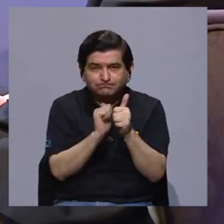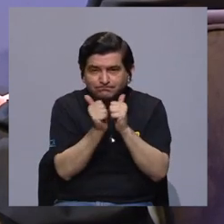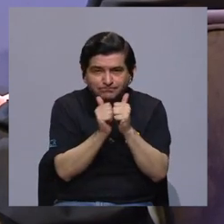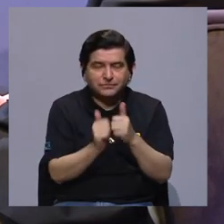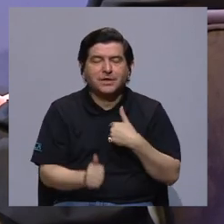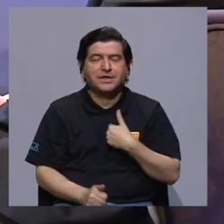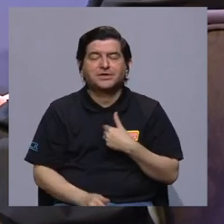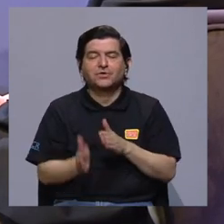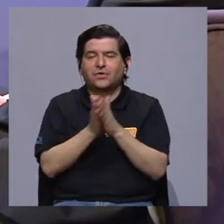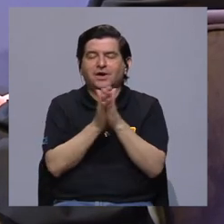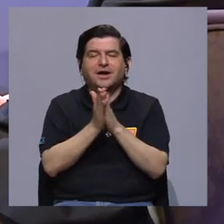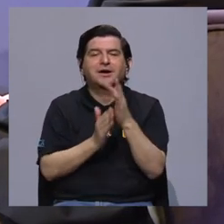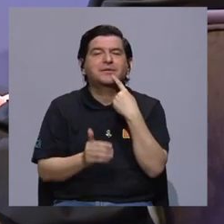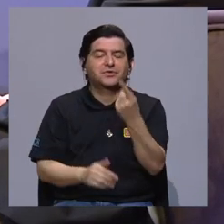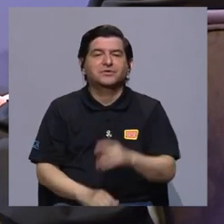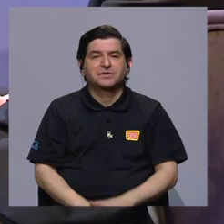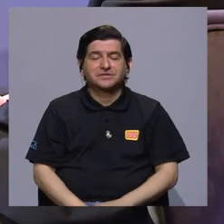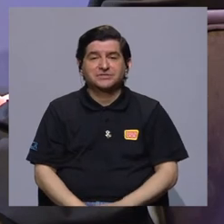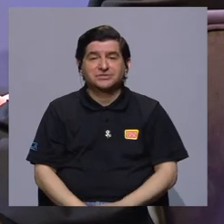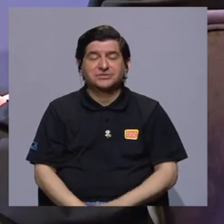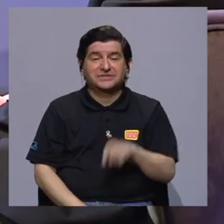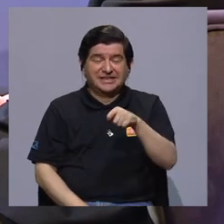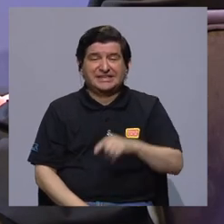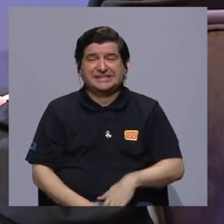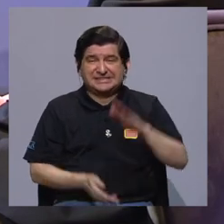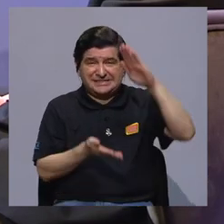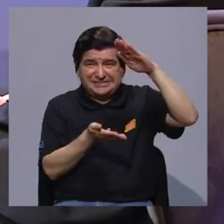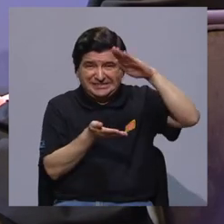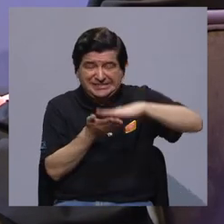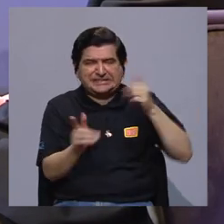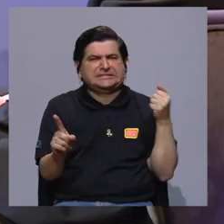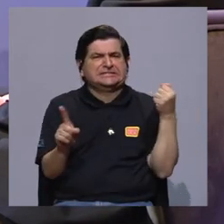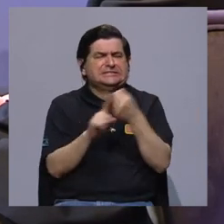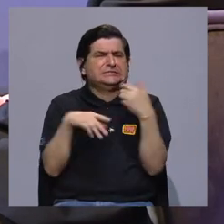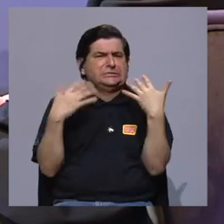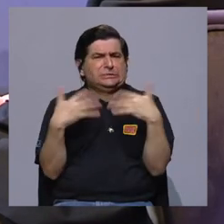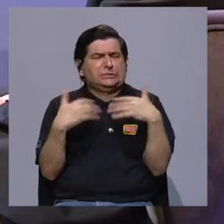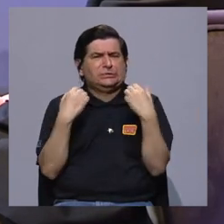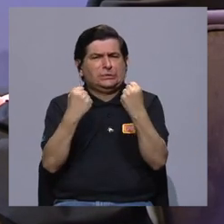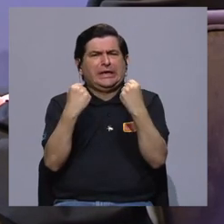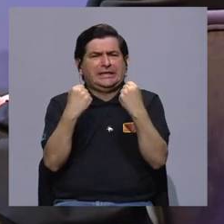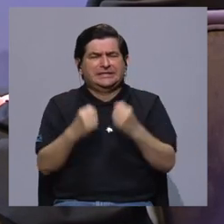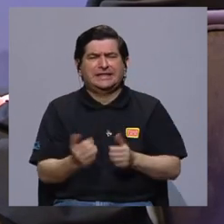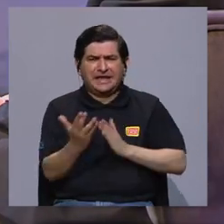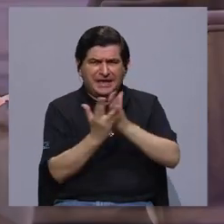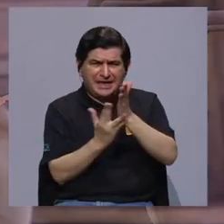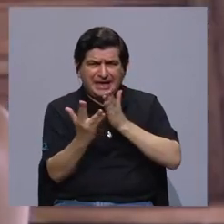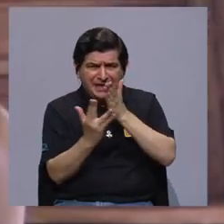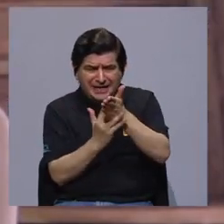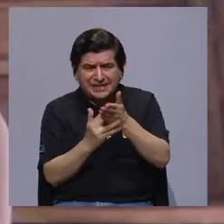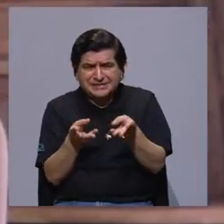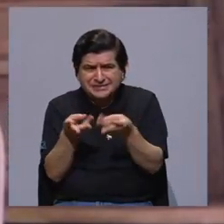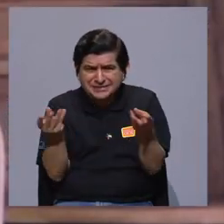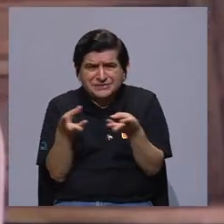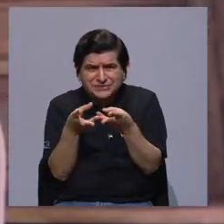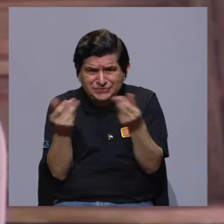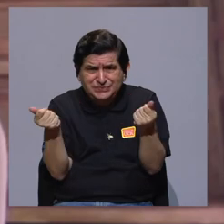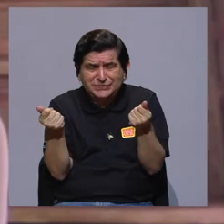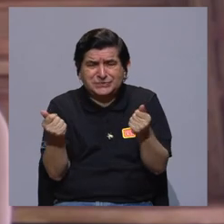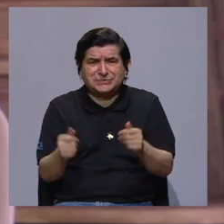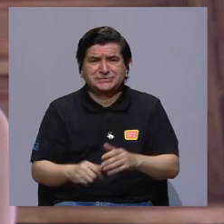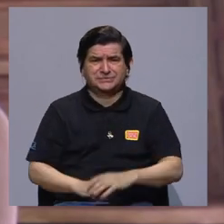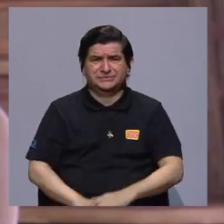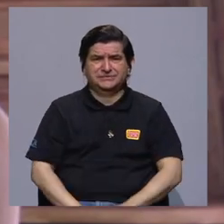postula y que aprovecho ahí para decir justamente que los recortes son… Están impactando fuertemente ese acceso a poder